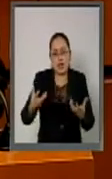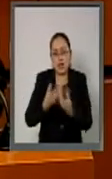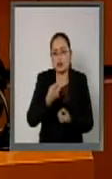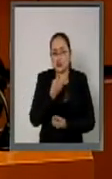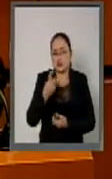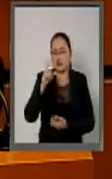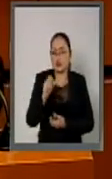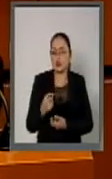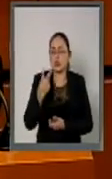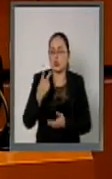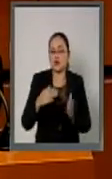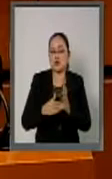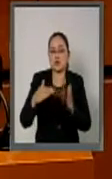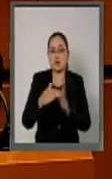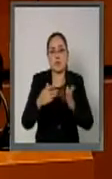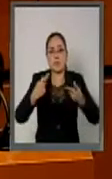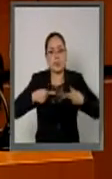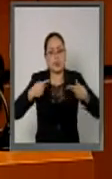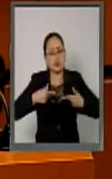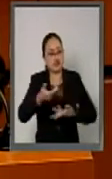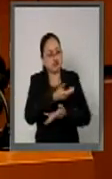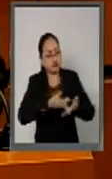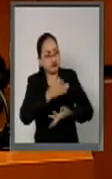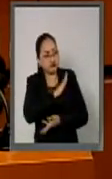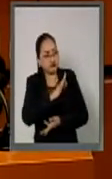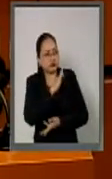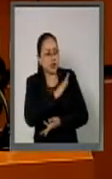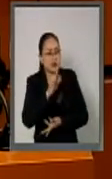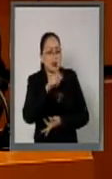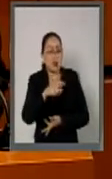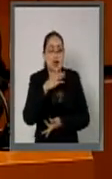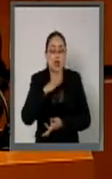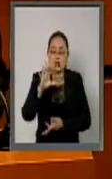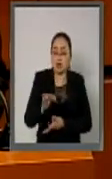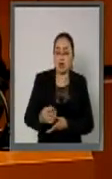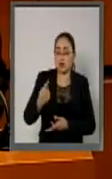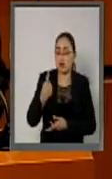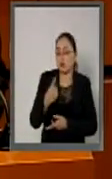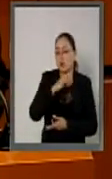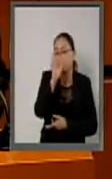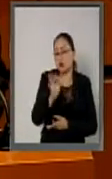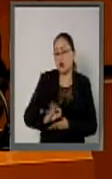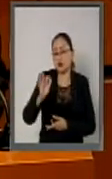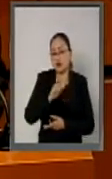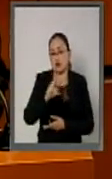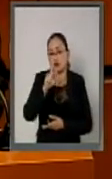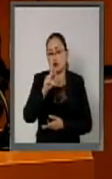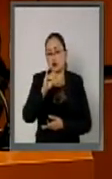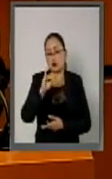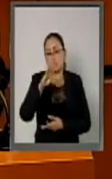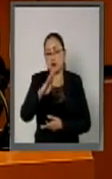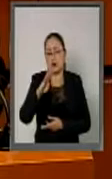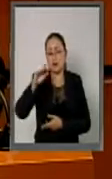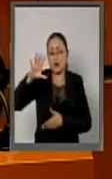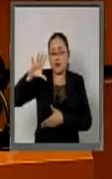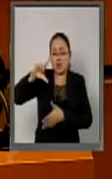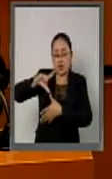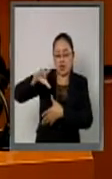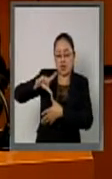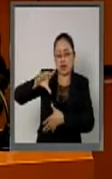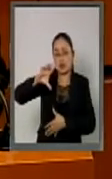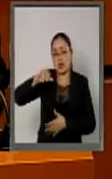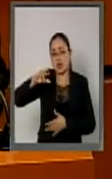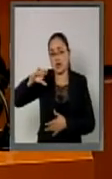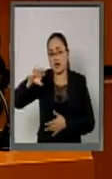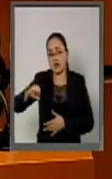veintidós millones de personas que representa el cuarenta y un por ciento del PIB de América Latina y el Caribe,